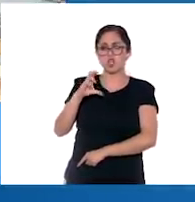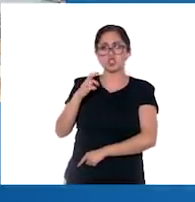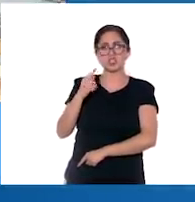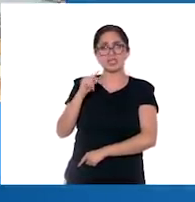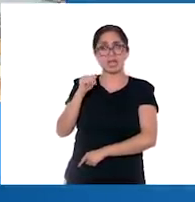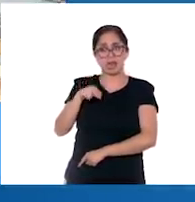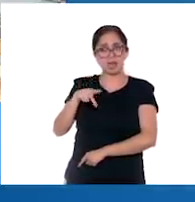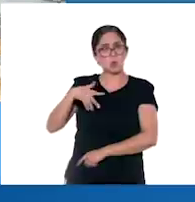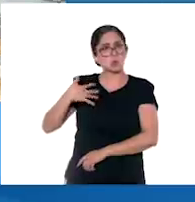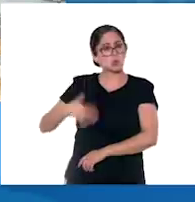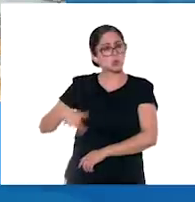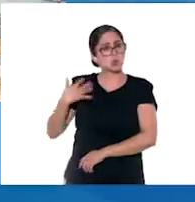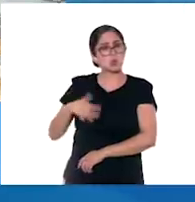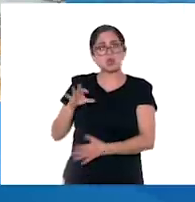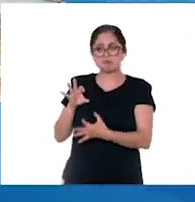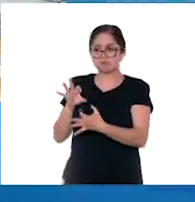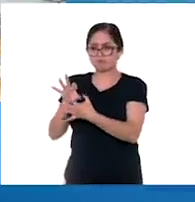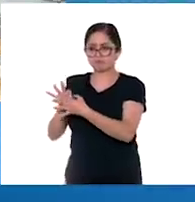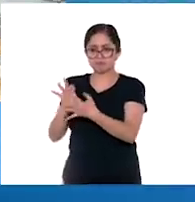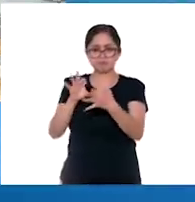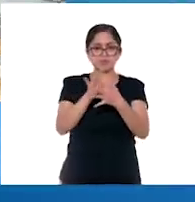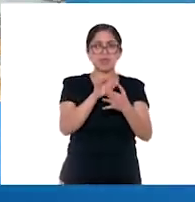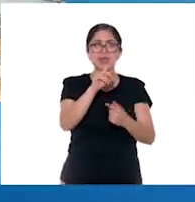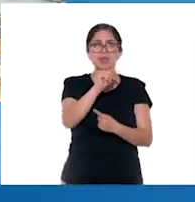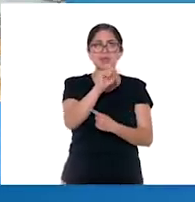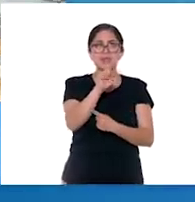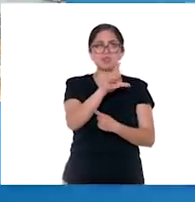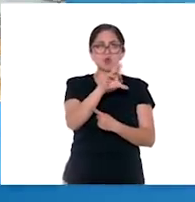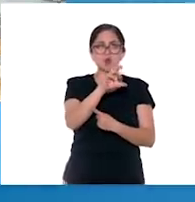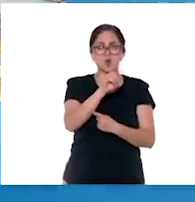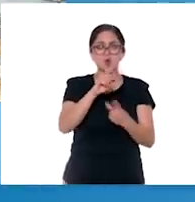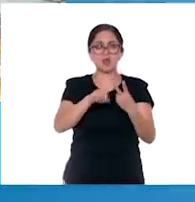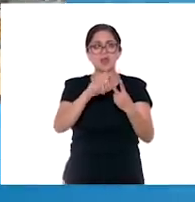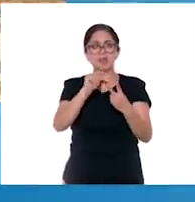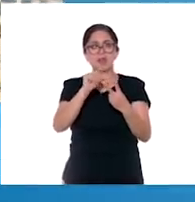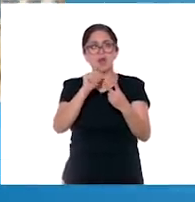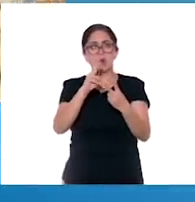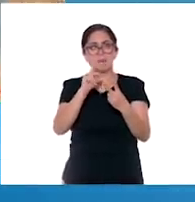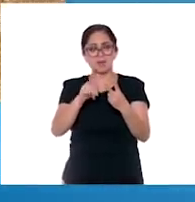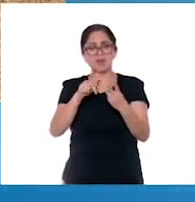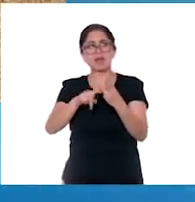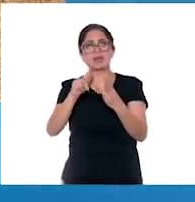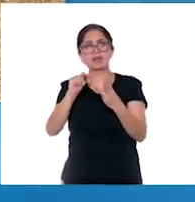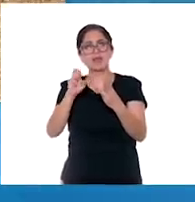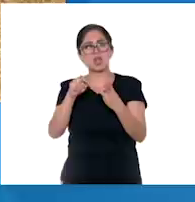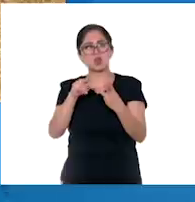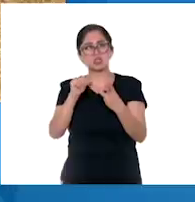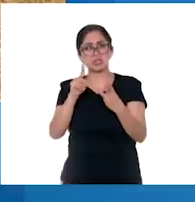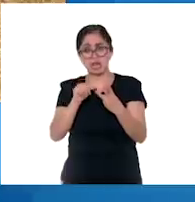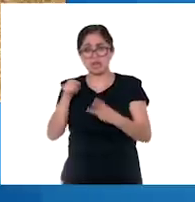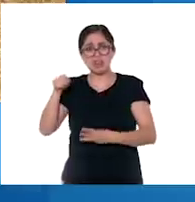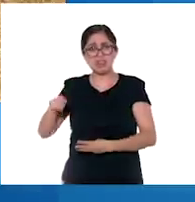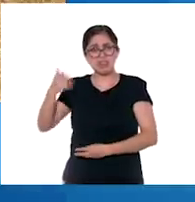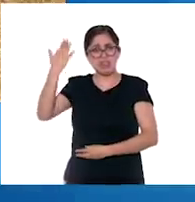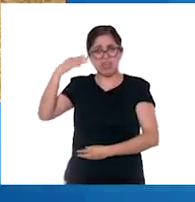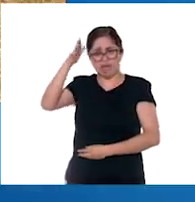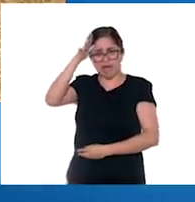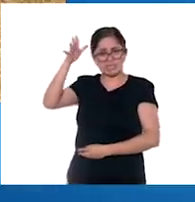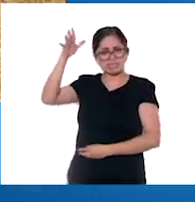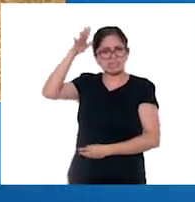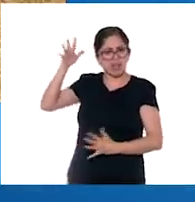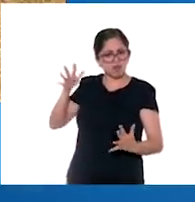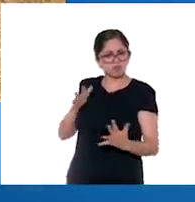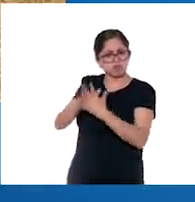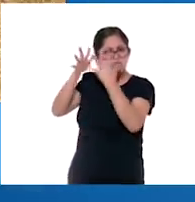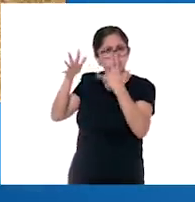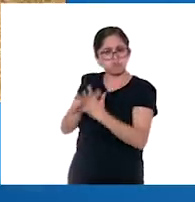básicamente era una alianza entre los pueblos de Texcoco, Tlacopan y Tenochtitlán. El Imperio Azteca era guerrero y tenía bajo su dominio más